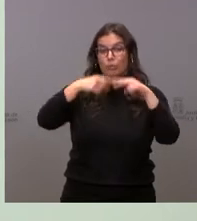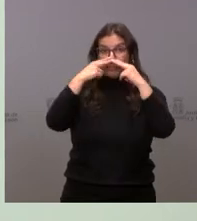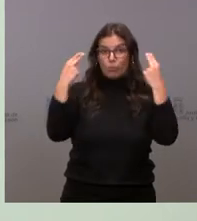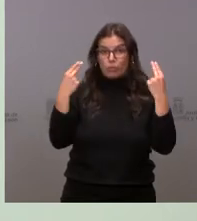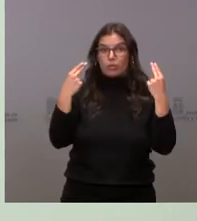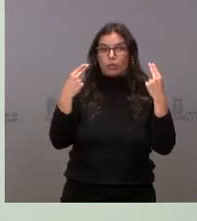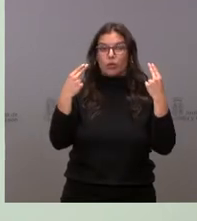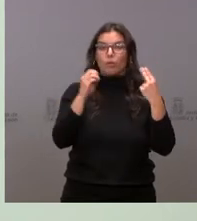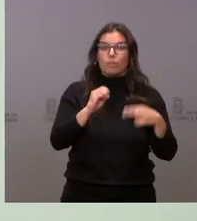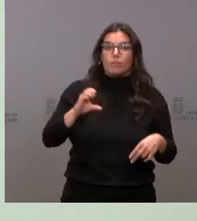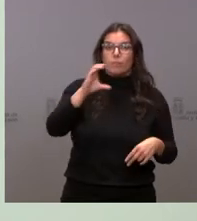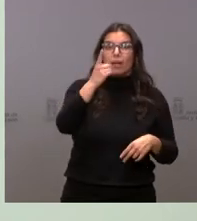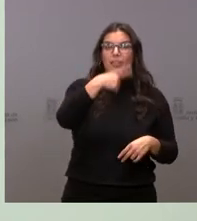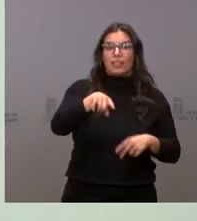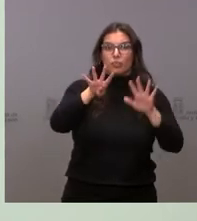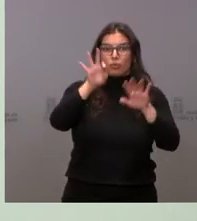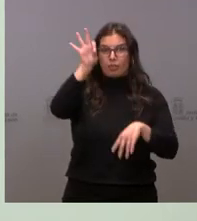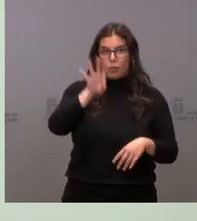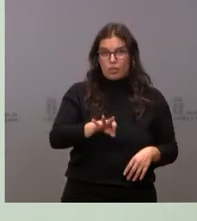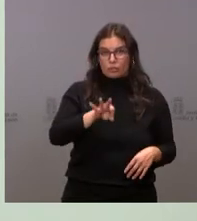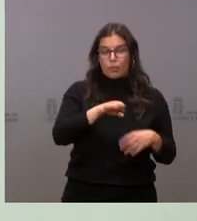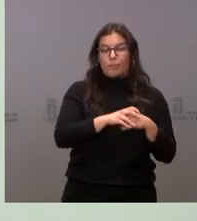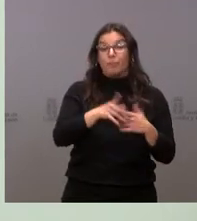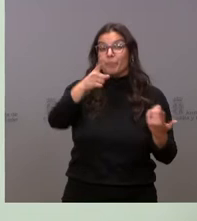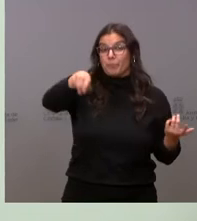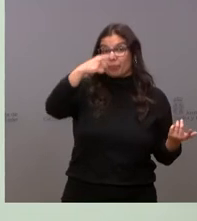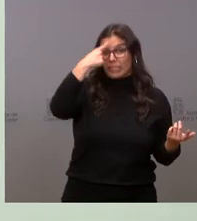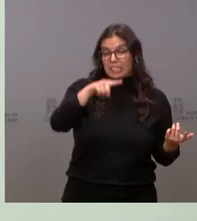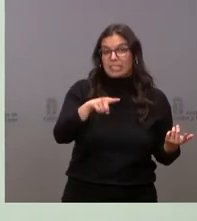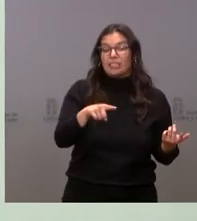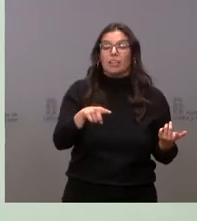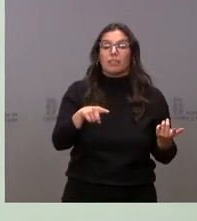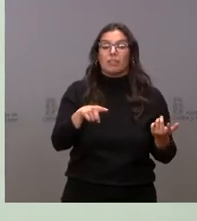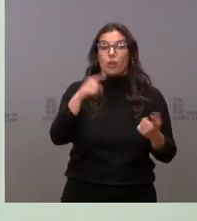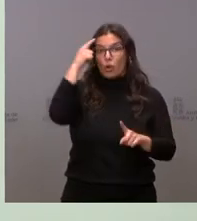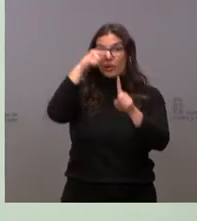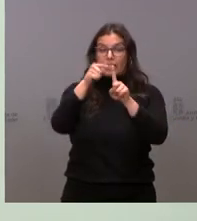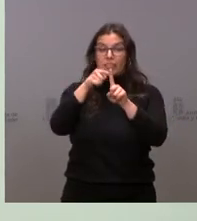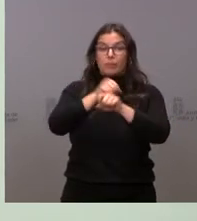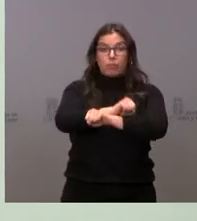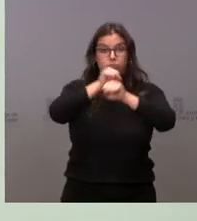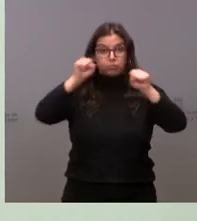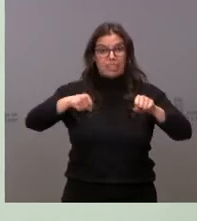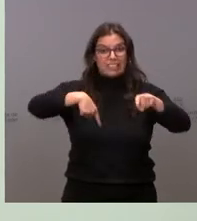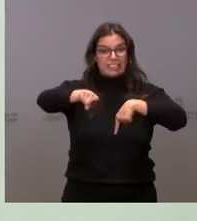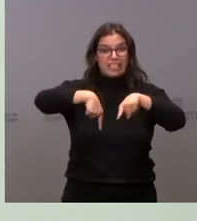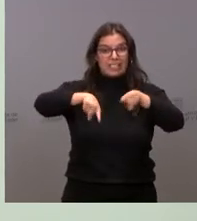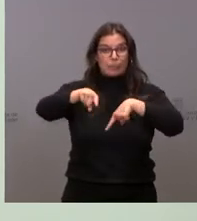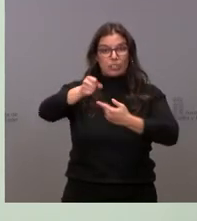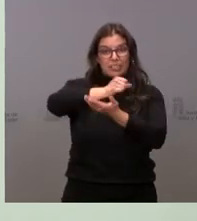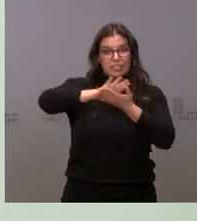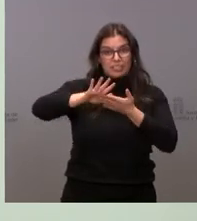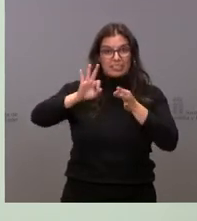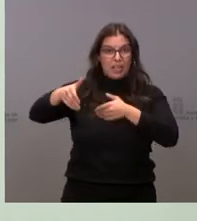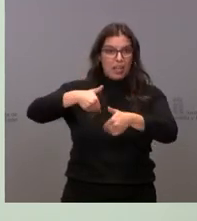un 109%. Saben ustedes que el objetivo es consolidar el transporte gratuito